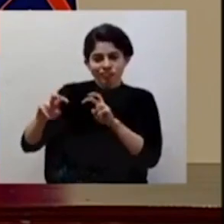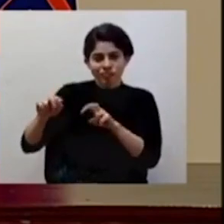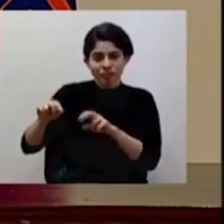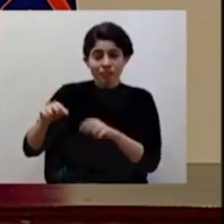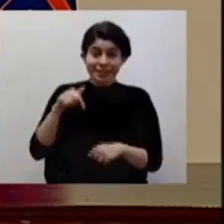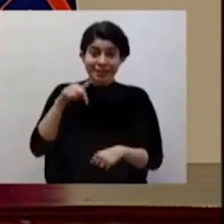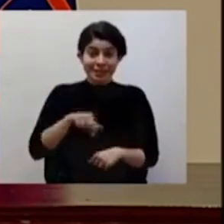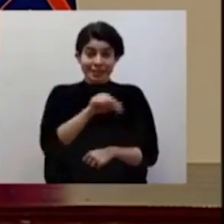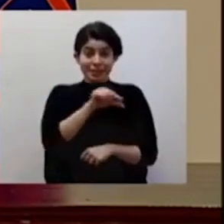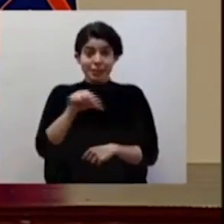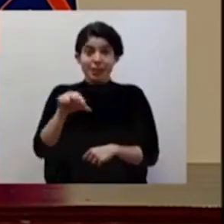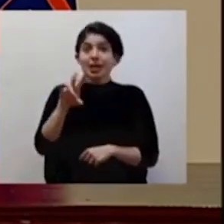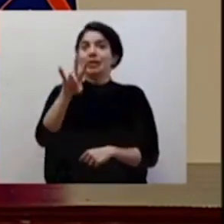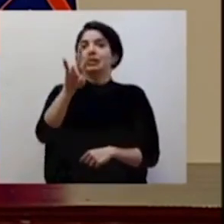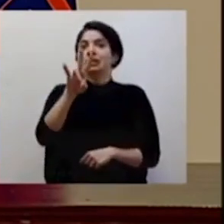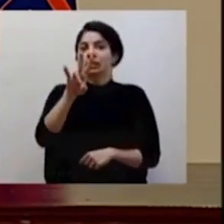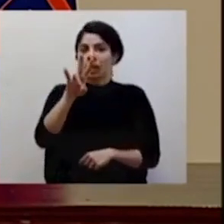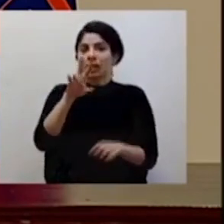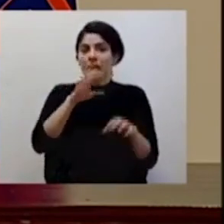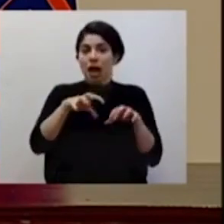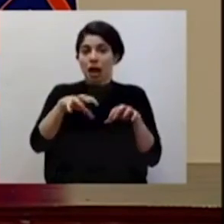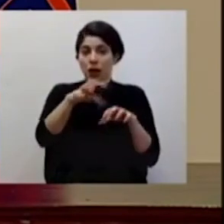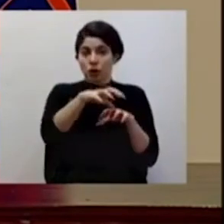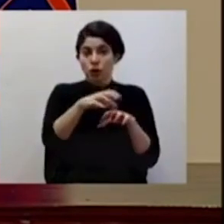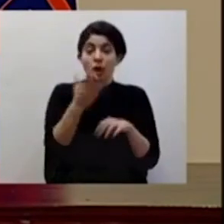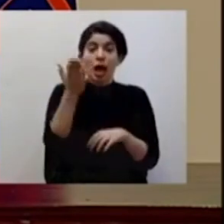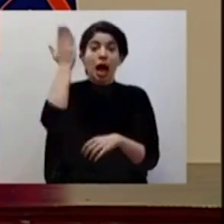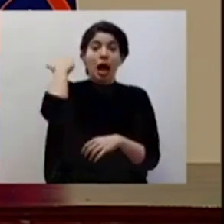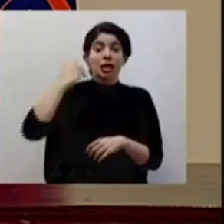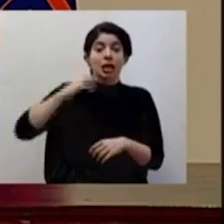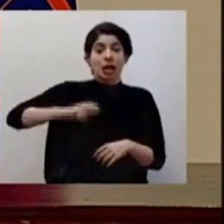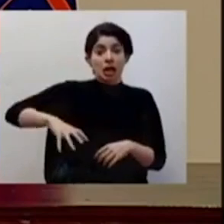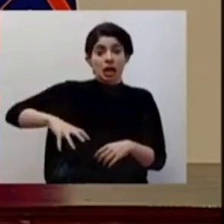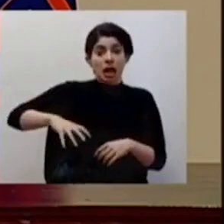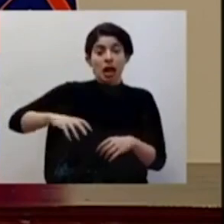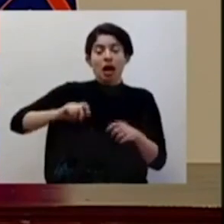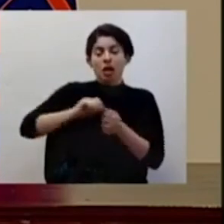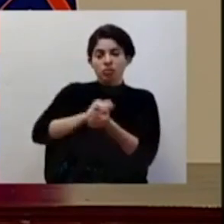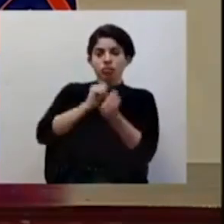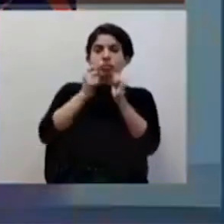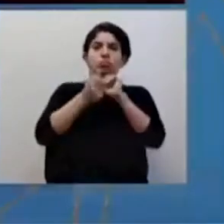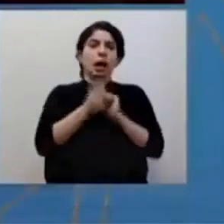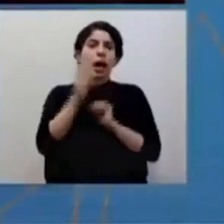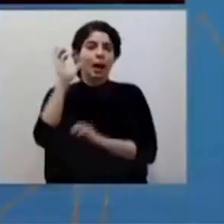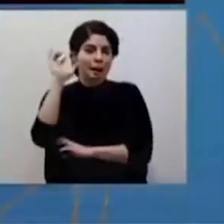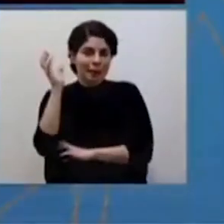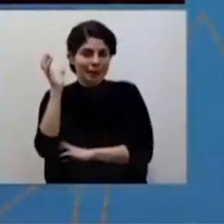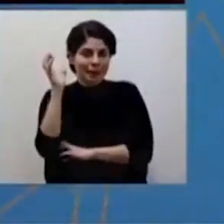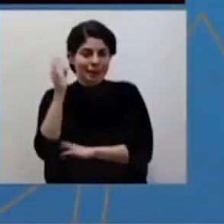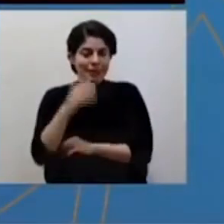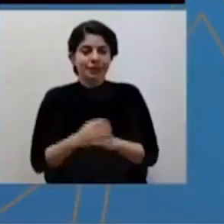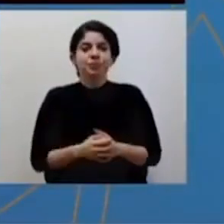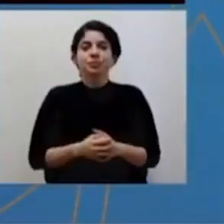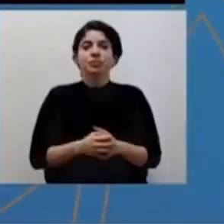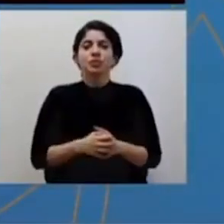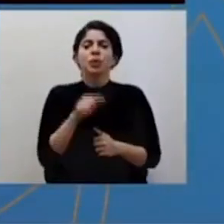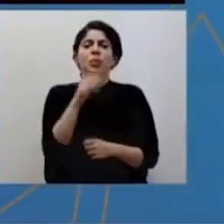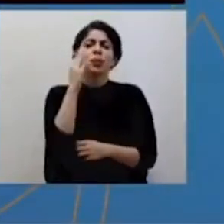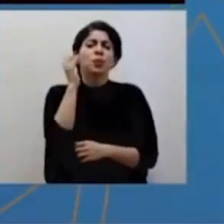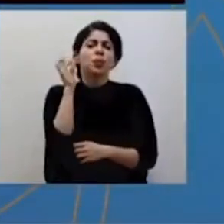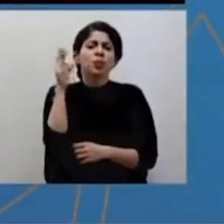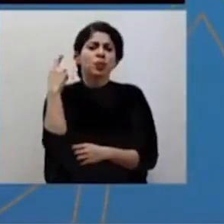siete cantones que pasan de la condición de alerta naranja a una condición de alerta amarilla. Esto obedece